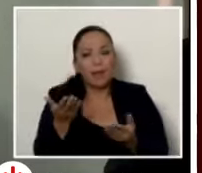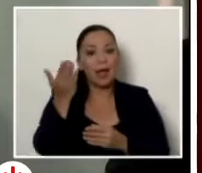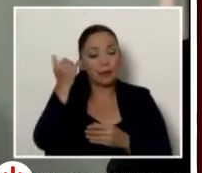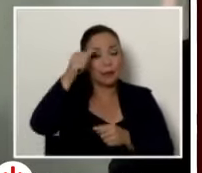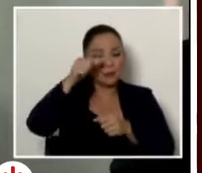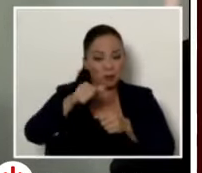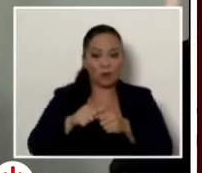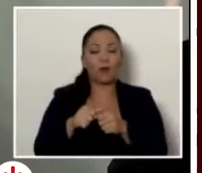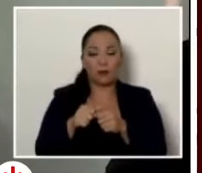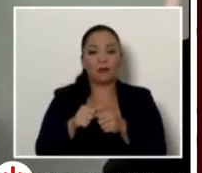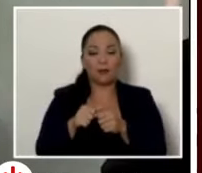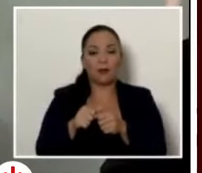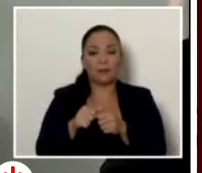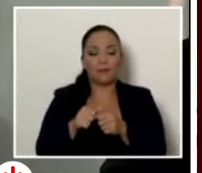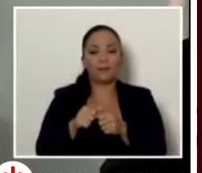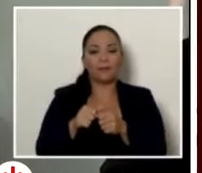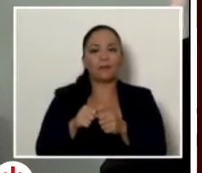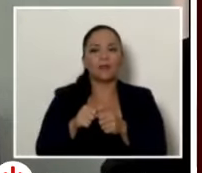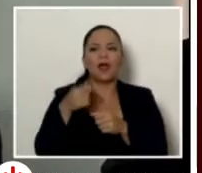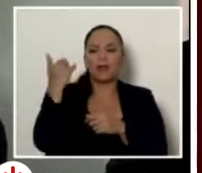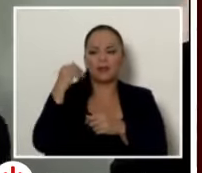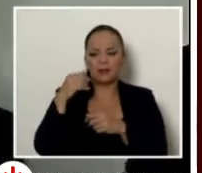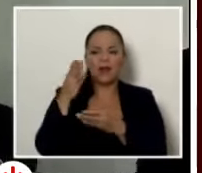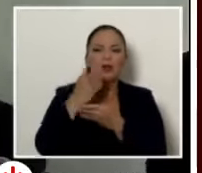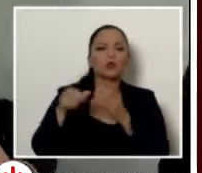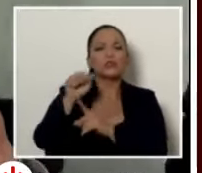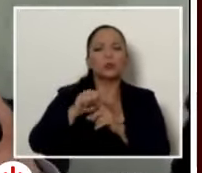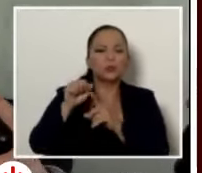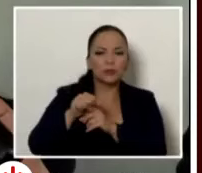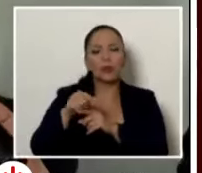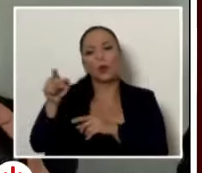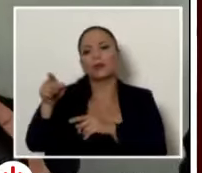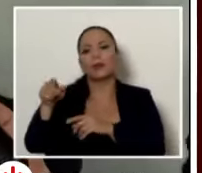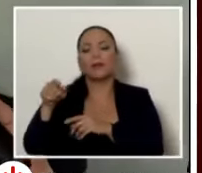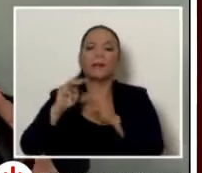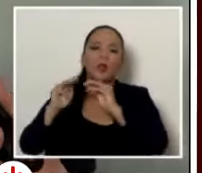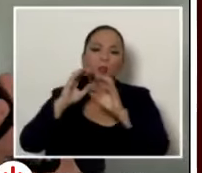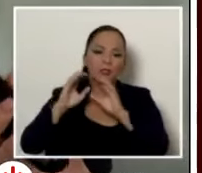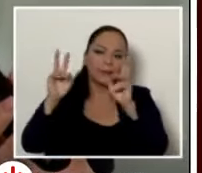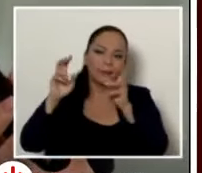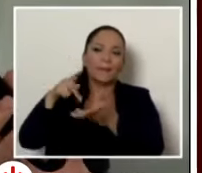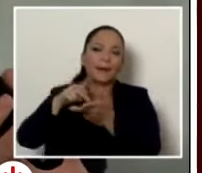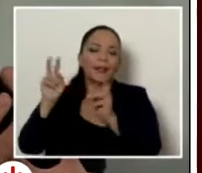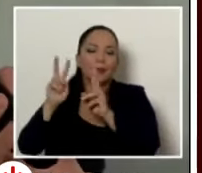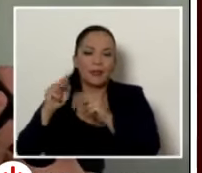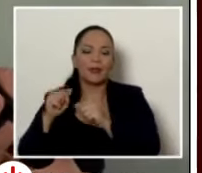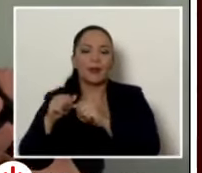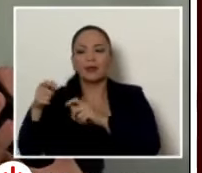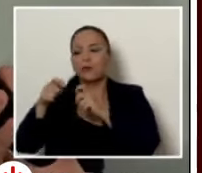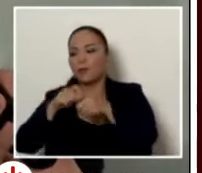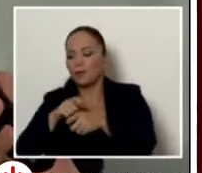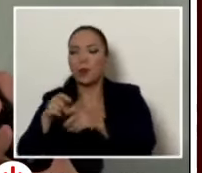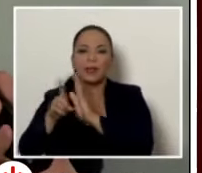violentación a la libertad de prensa del medio de comunicación parque viva digamoslo así entonces don Rodrigo aquí la pregunta